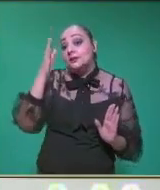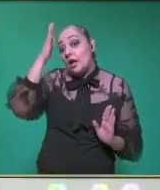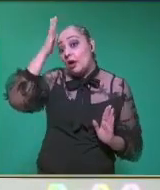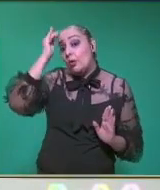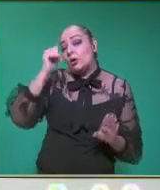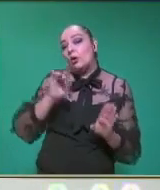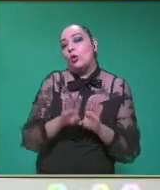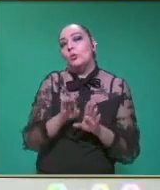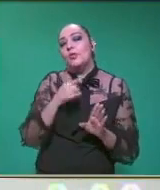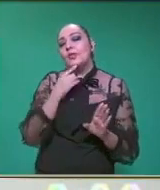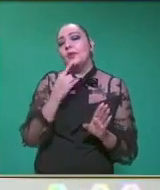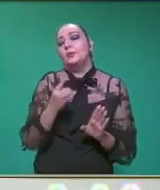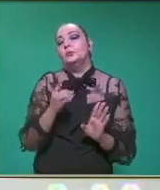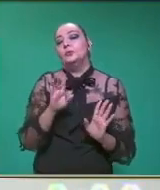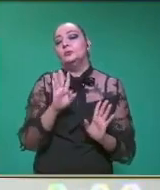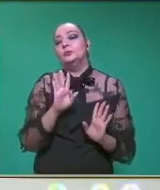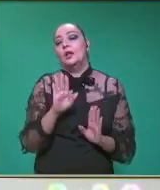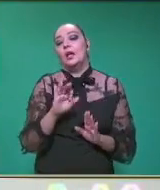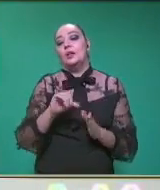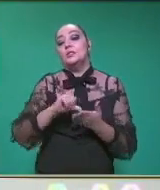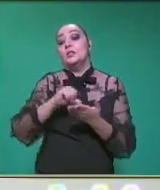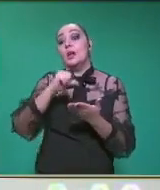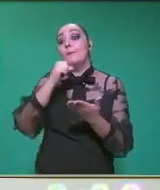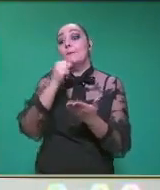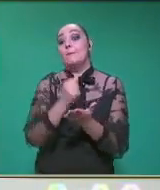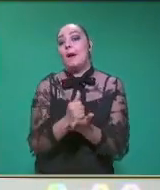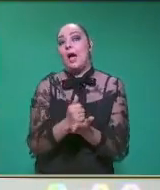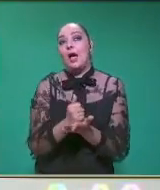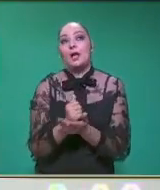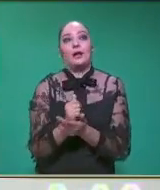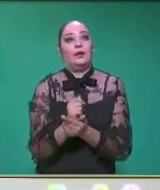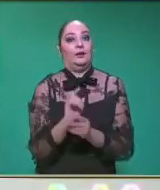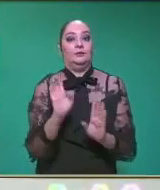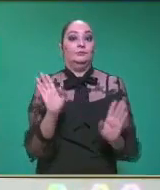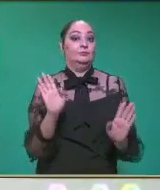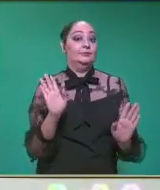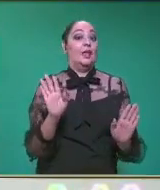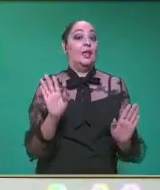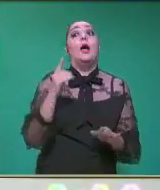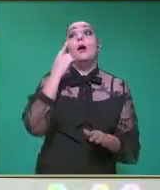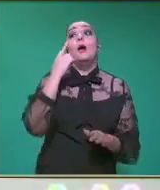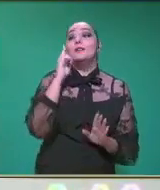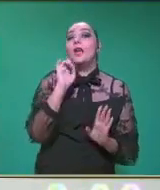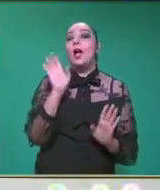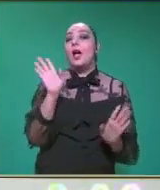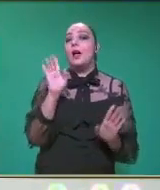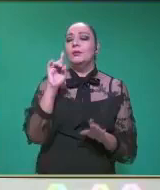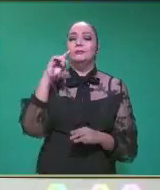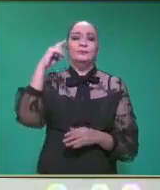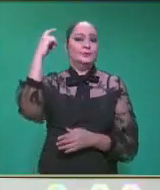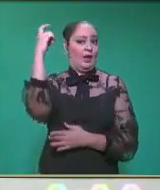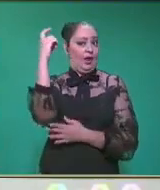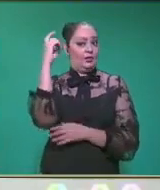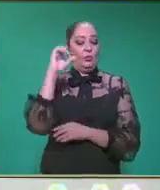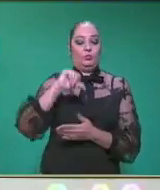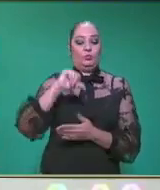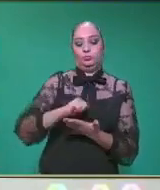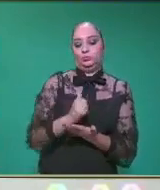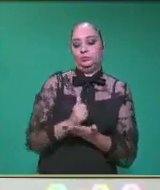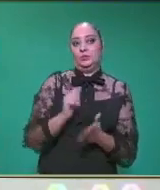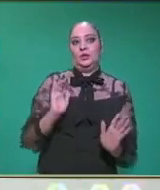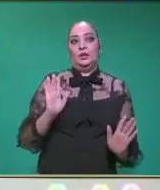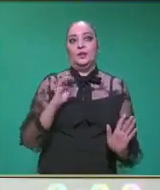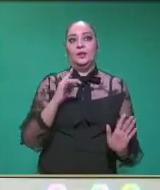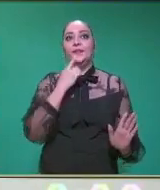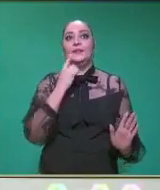alumnos. ¿Cómo dijimos que se dice cuando una persona no es alta? A ver, ya lo vieron. ¿Es alta o es bajita la maestra? Tenemos